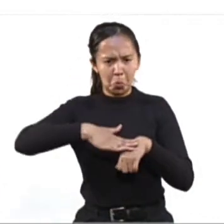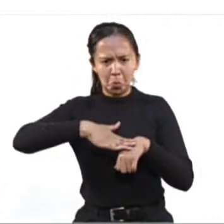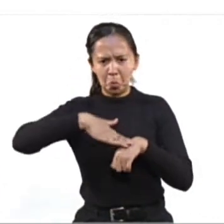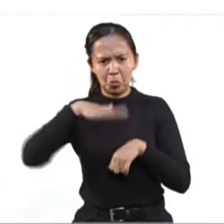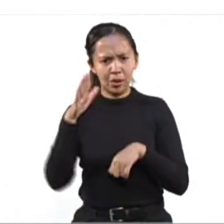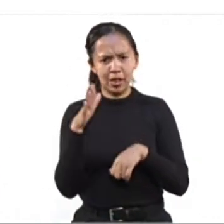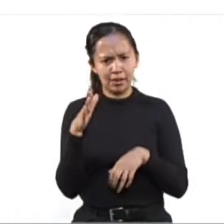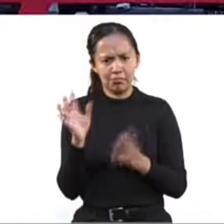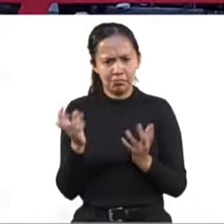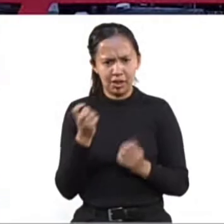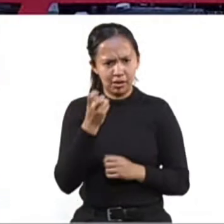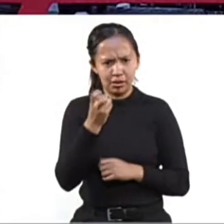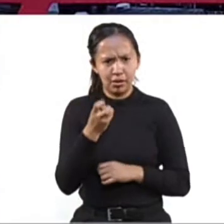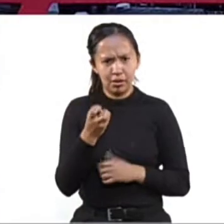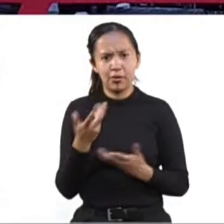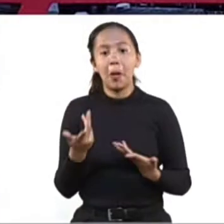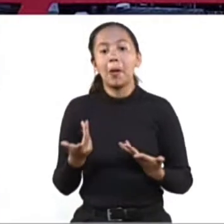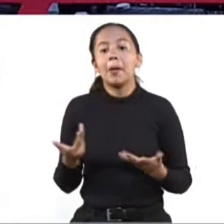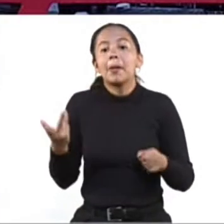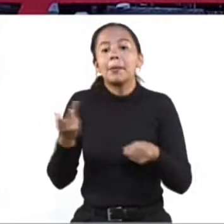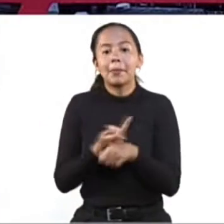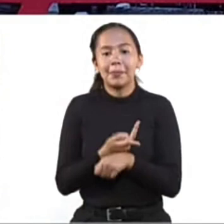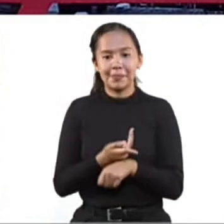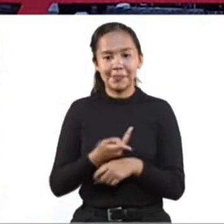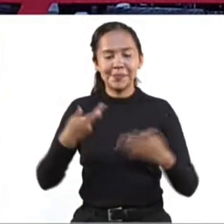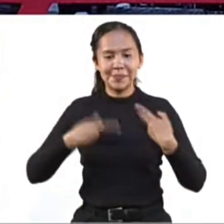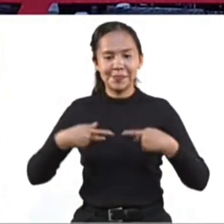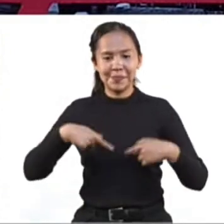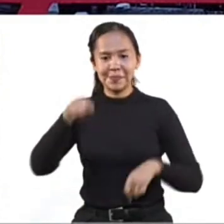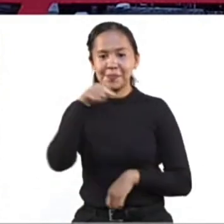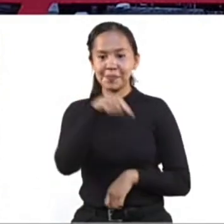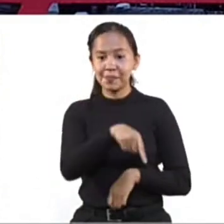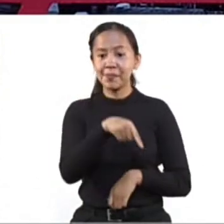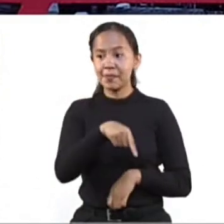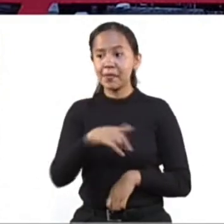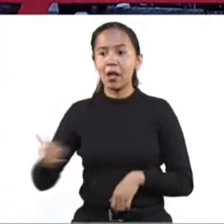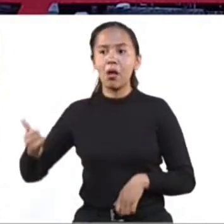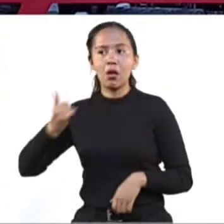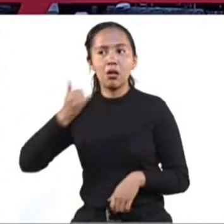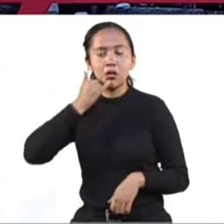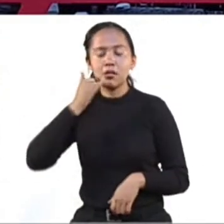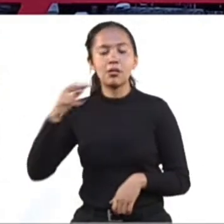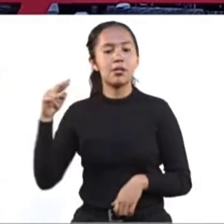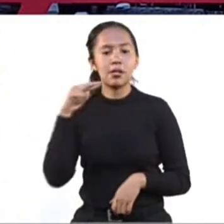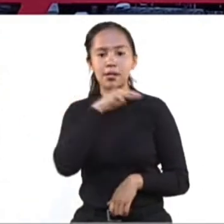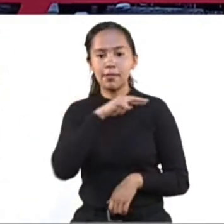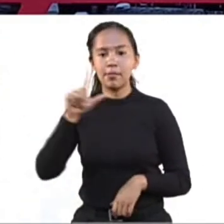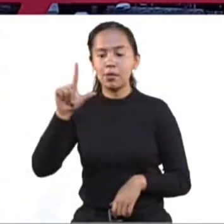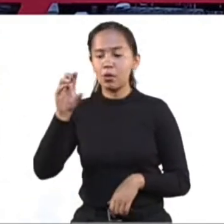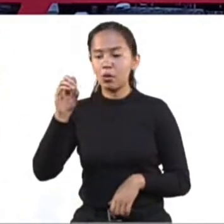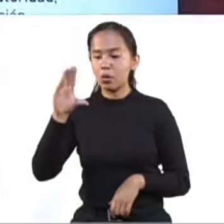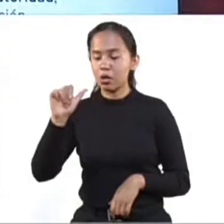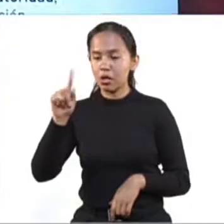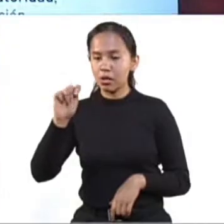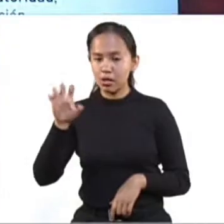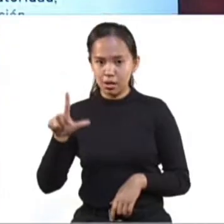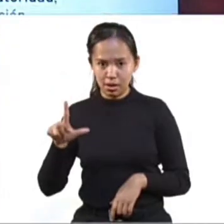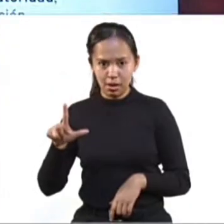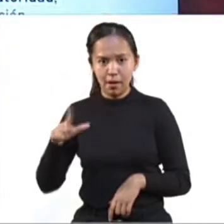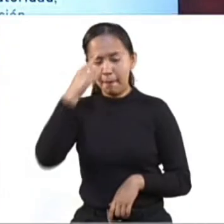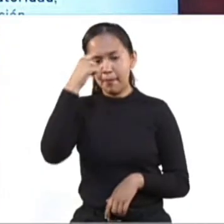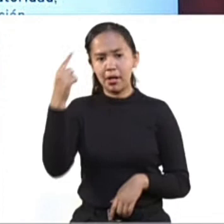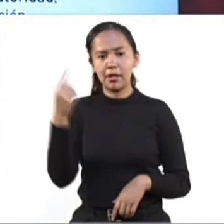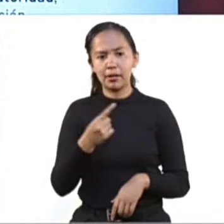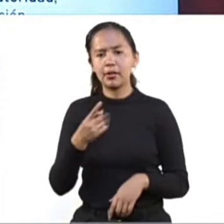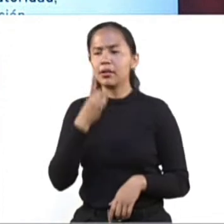reconocido oficialmente, el ciudadano nos puede marcar en ese momento estando en ventanilla, nos puede contactar a Locatel